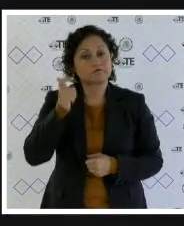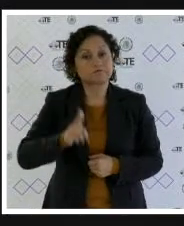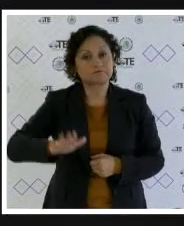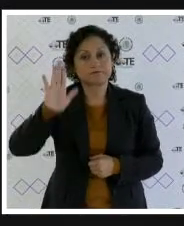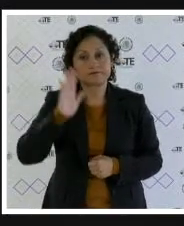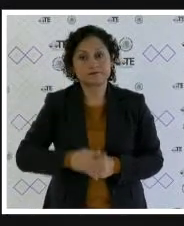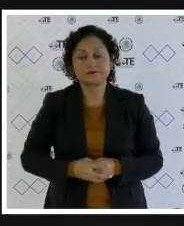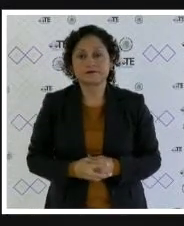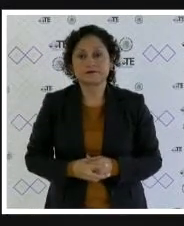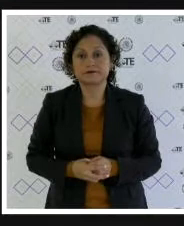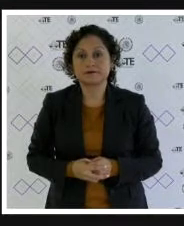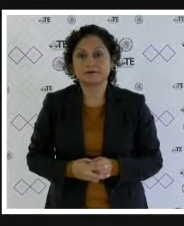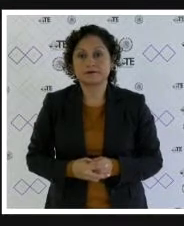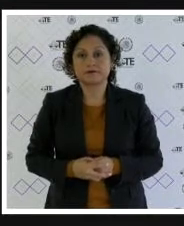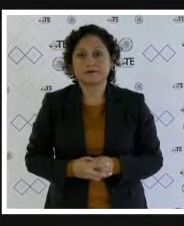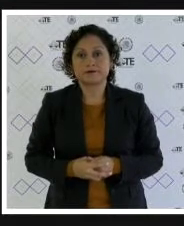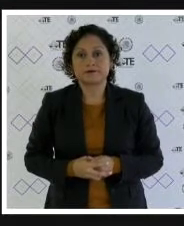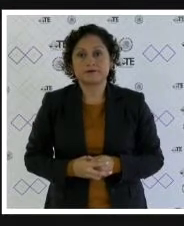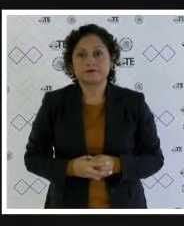la palabra?